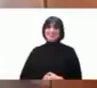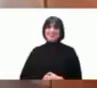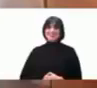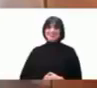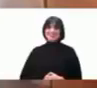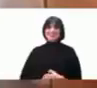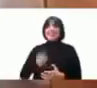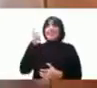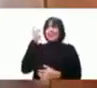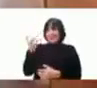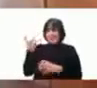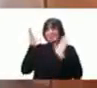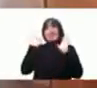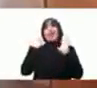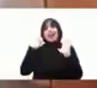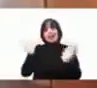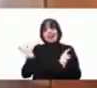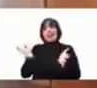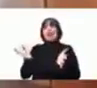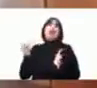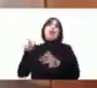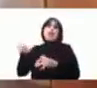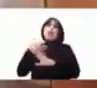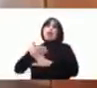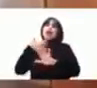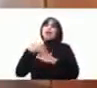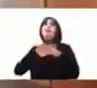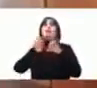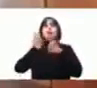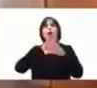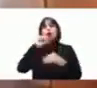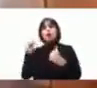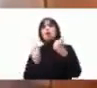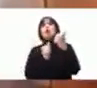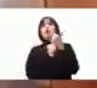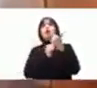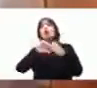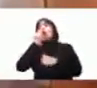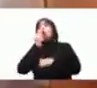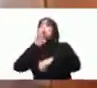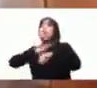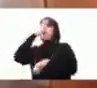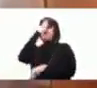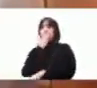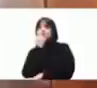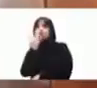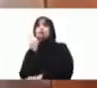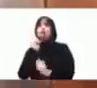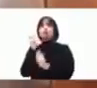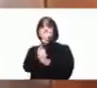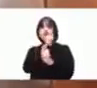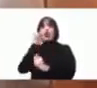como se le diría, trabajador, empleado de los escultores grandes.